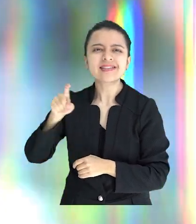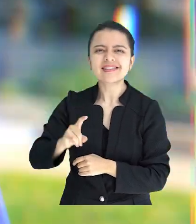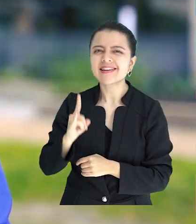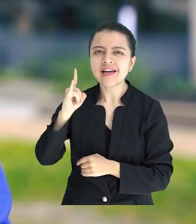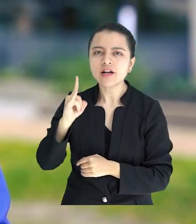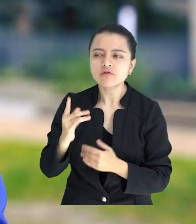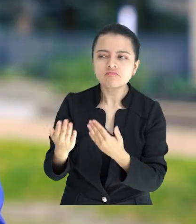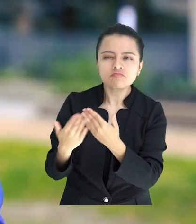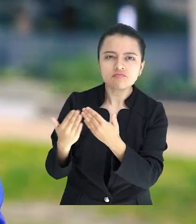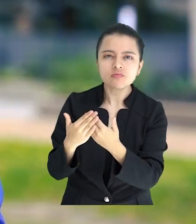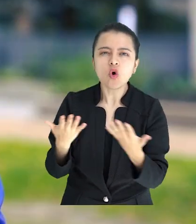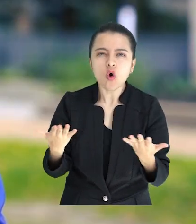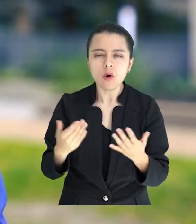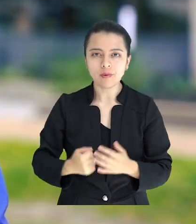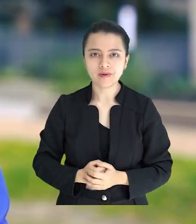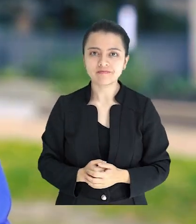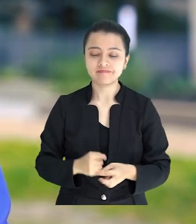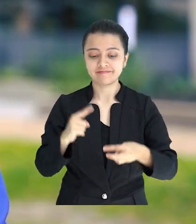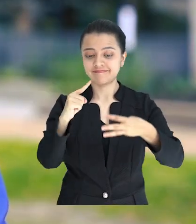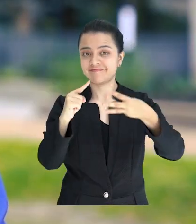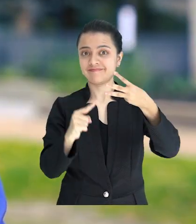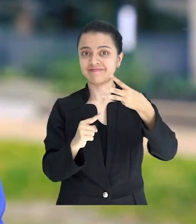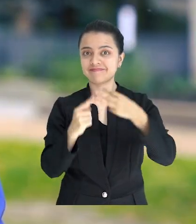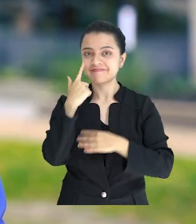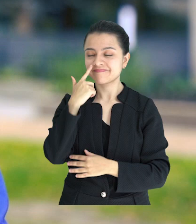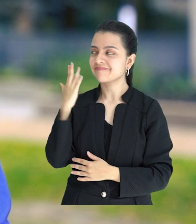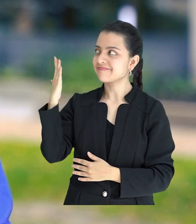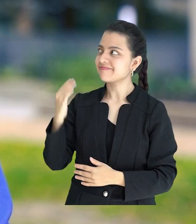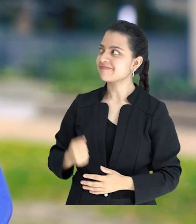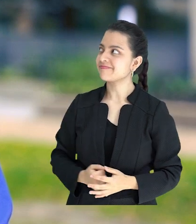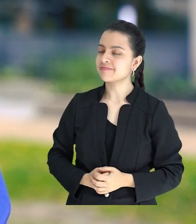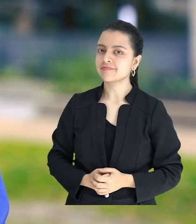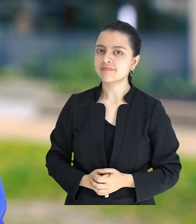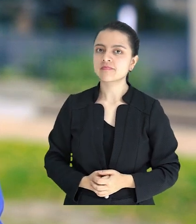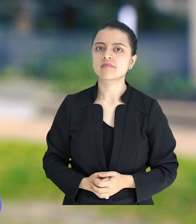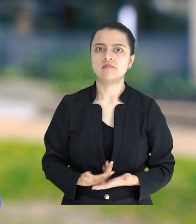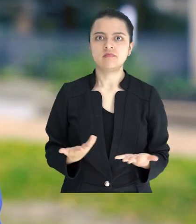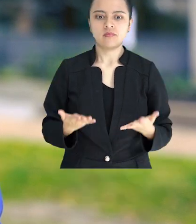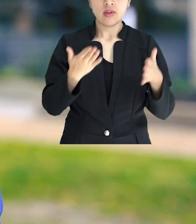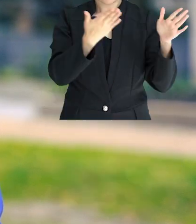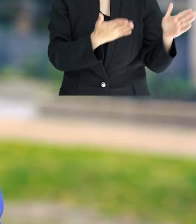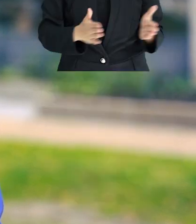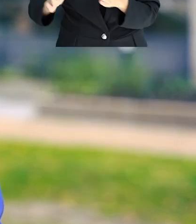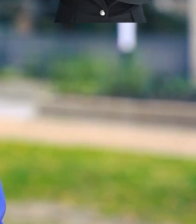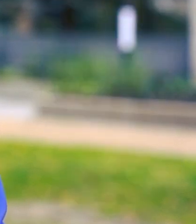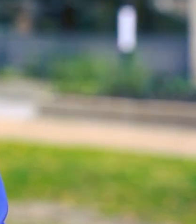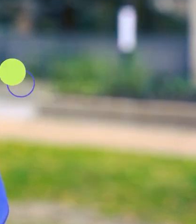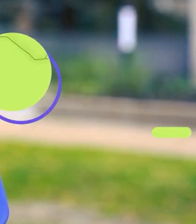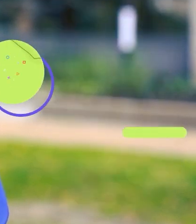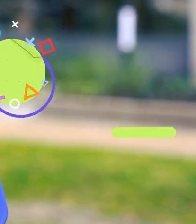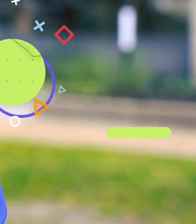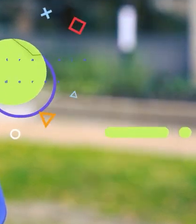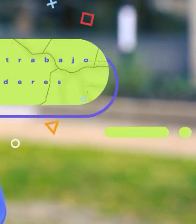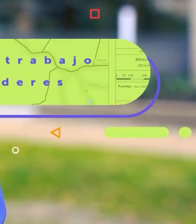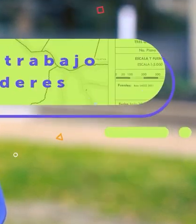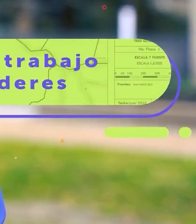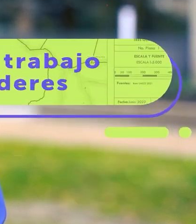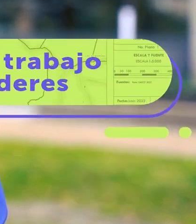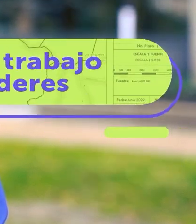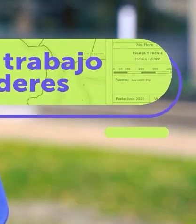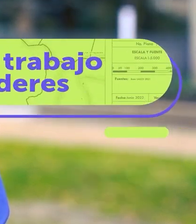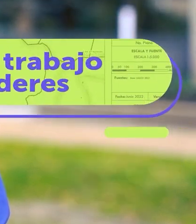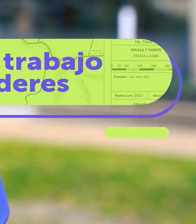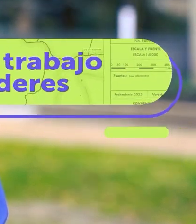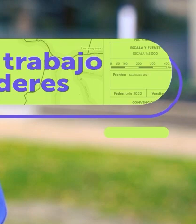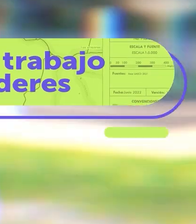territorio. En este ejercicio de participación y en el marco de la transición del Plan de Ordenamiento Territorial, realizaremos una mesa de trabajo